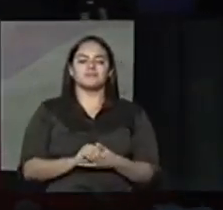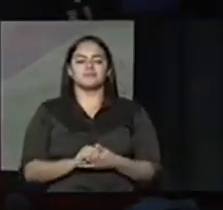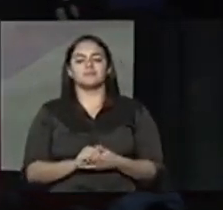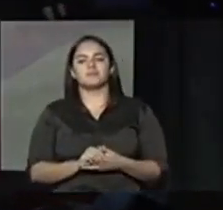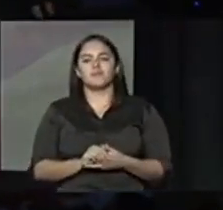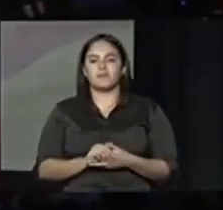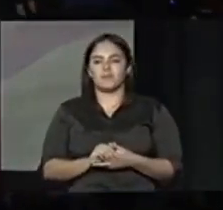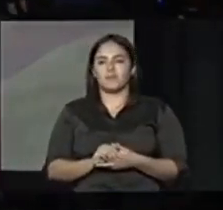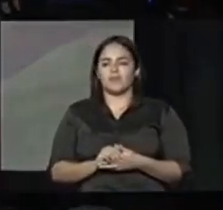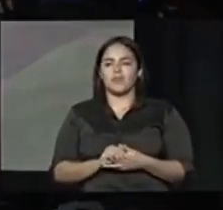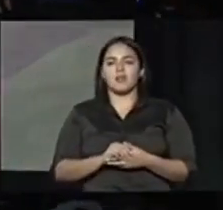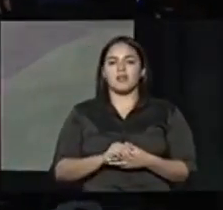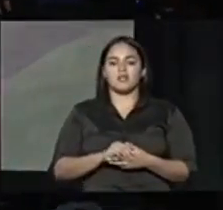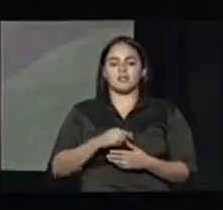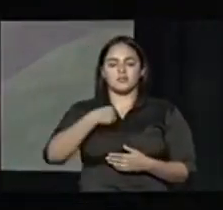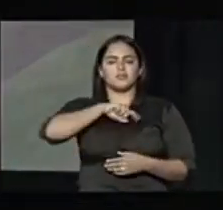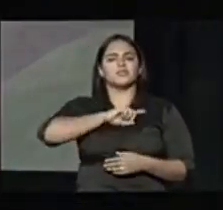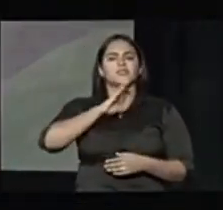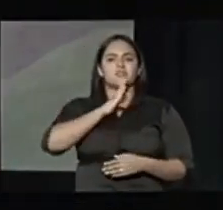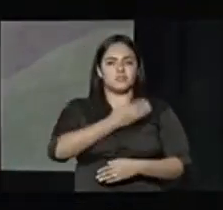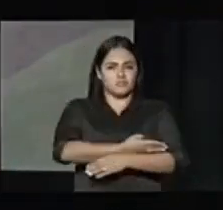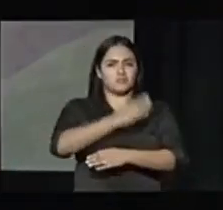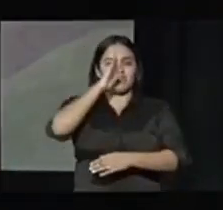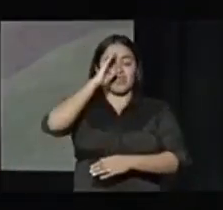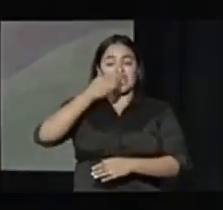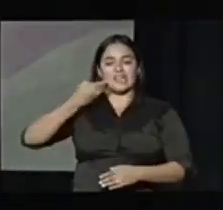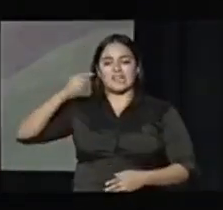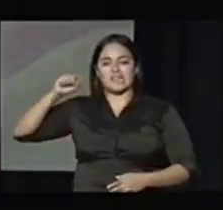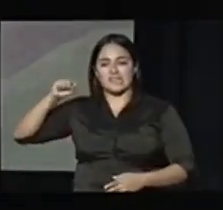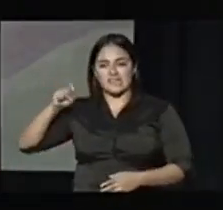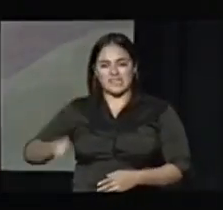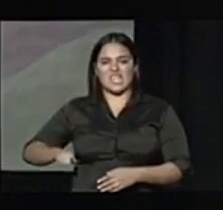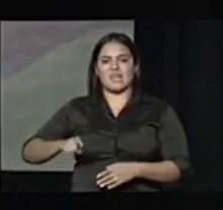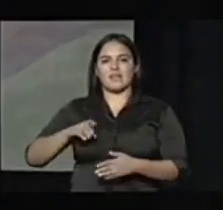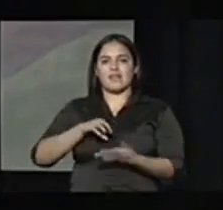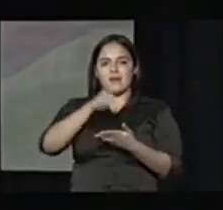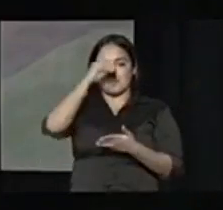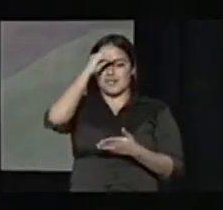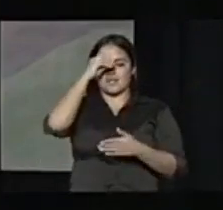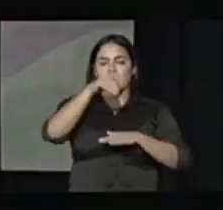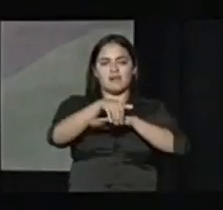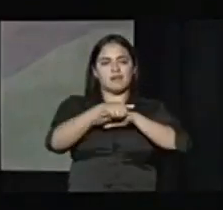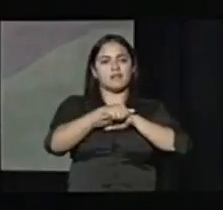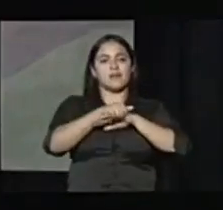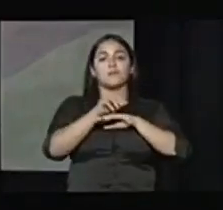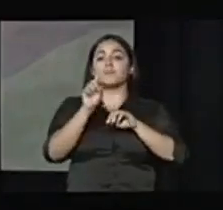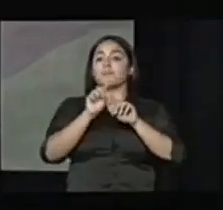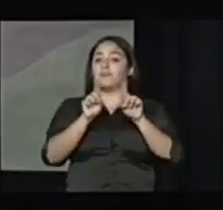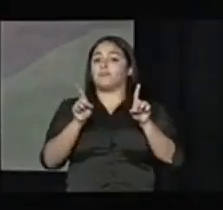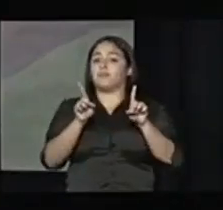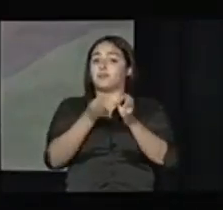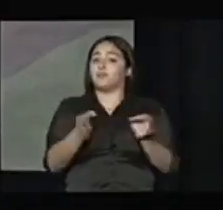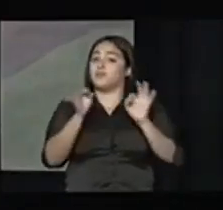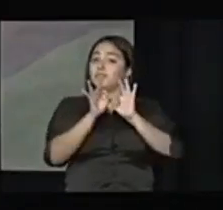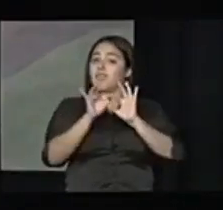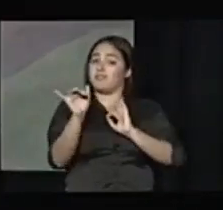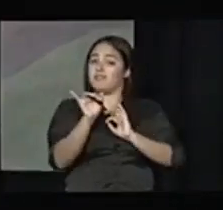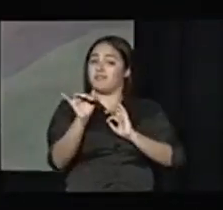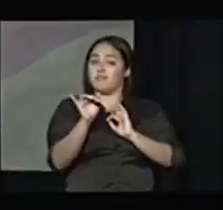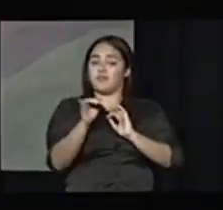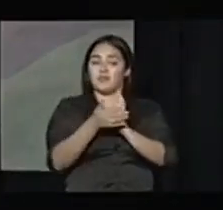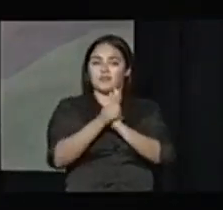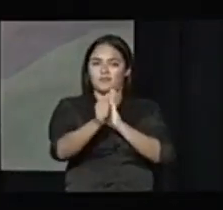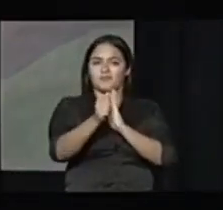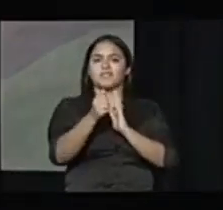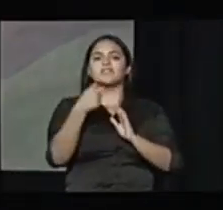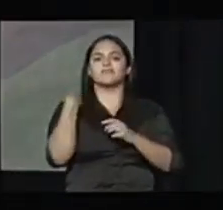todos nuestros hijos tienen que aprender inglés pero igual de importante es que dominen el español asimismo